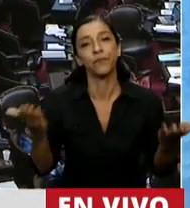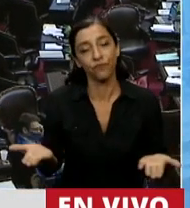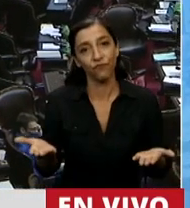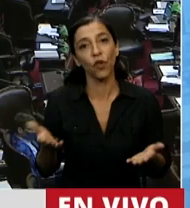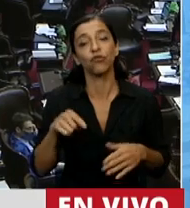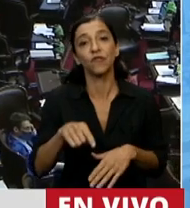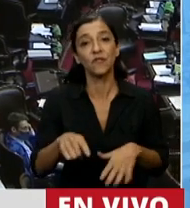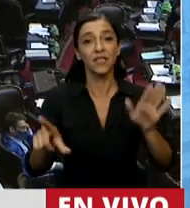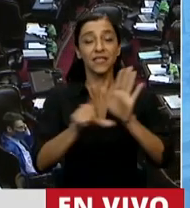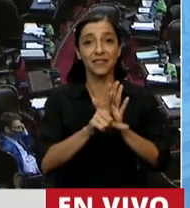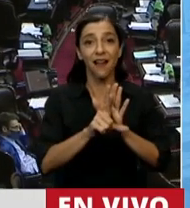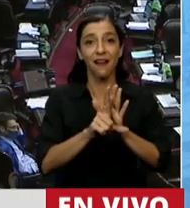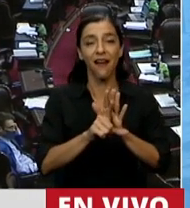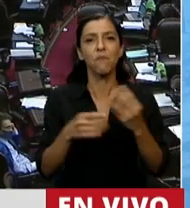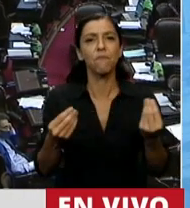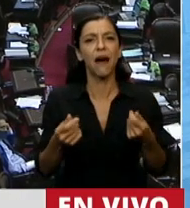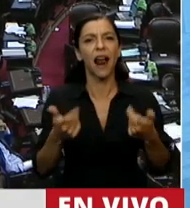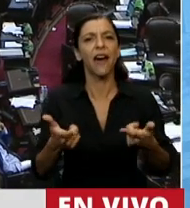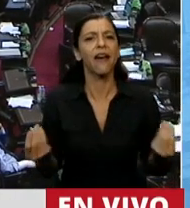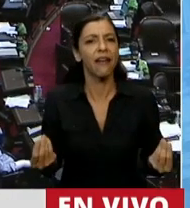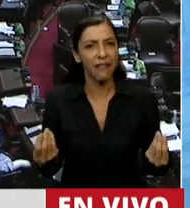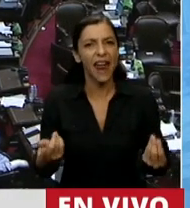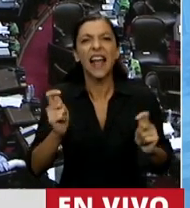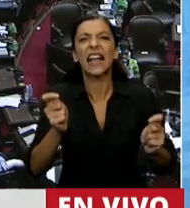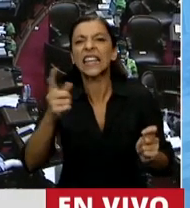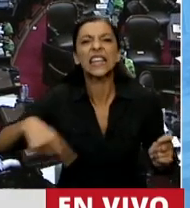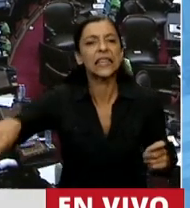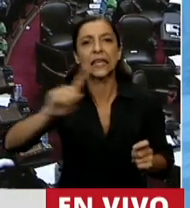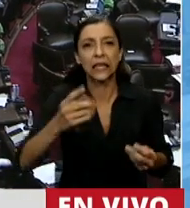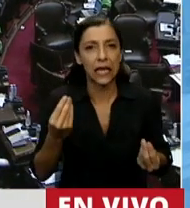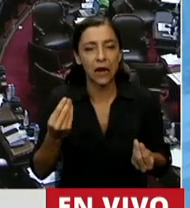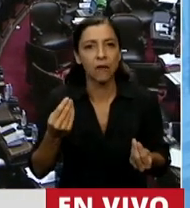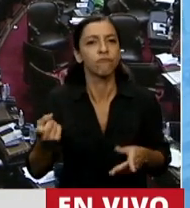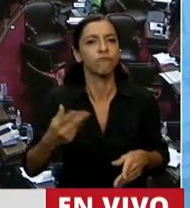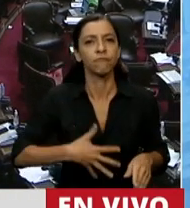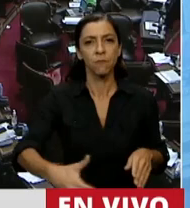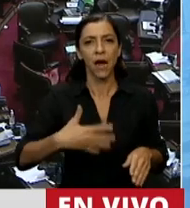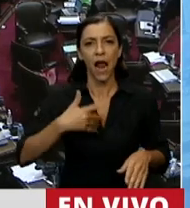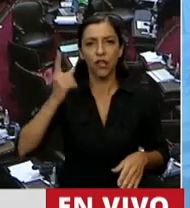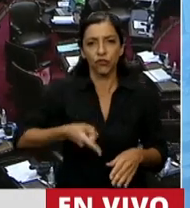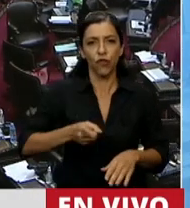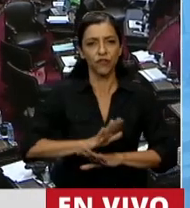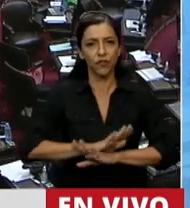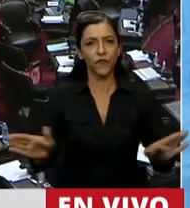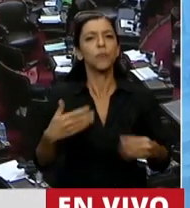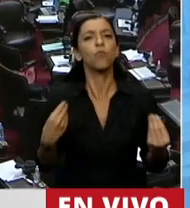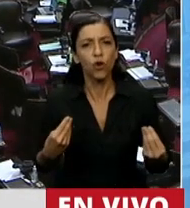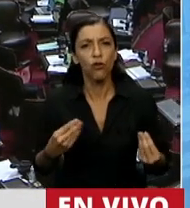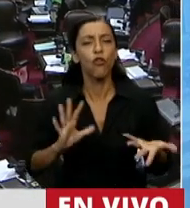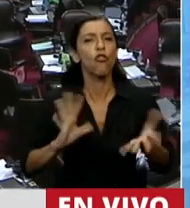se va a ampliar la facultad de interrumpir el embarazo y bajo qué reglas.